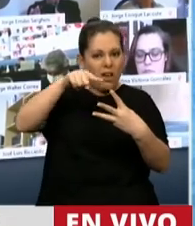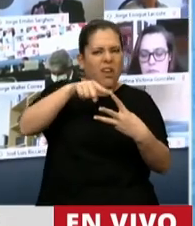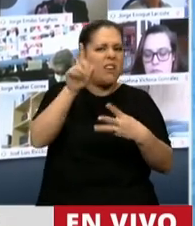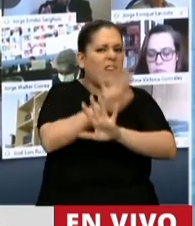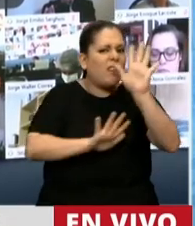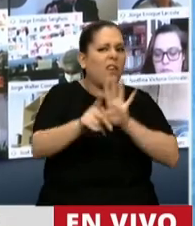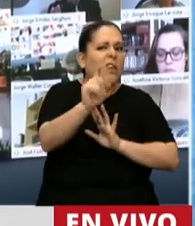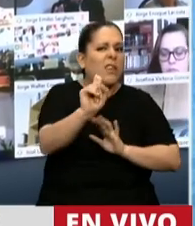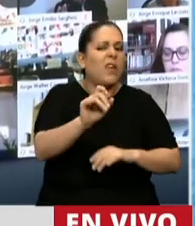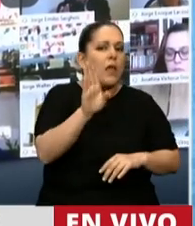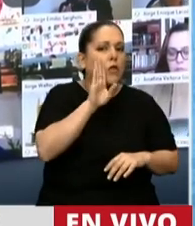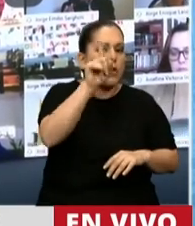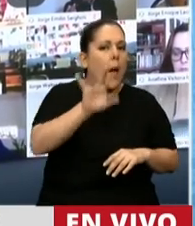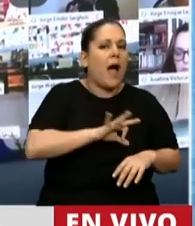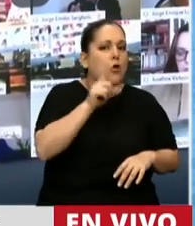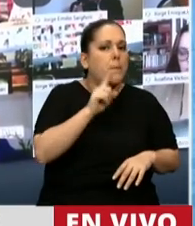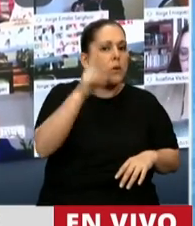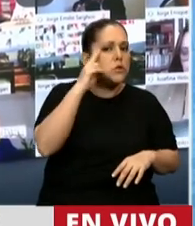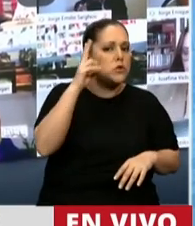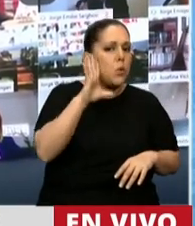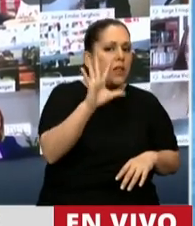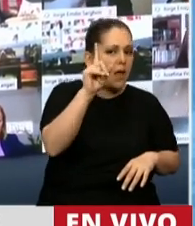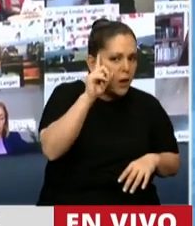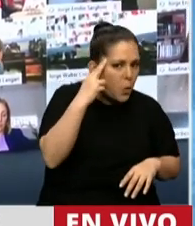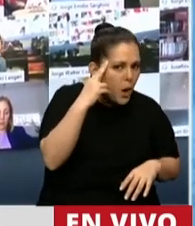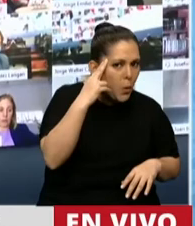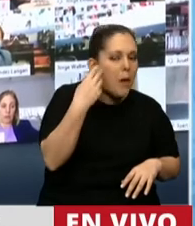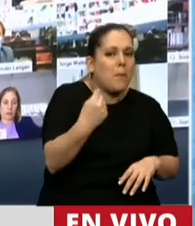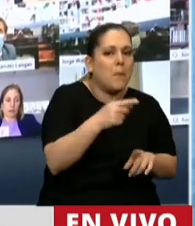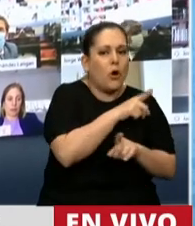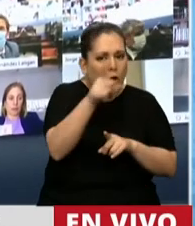los Estados Unidos en 1959 para cediar a la Revolución Cubana.